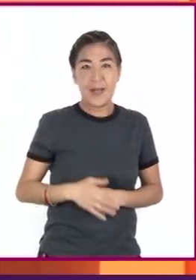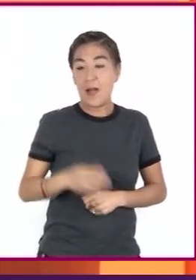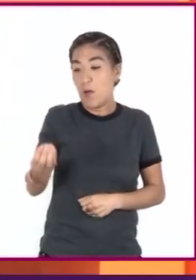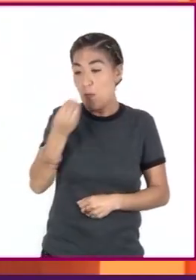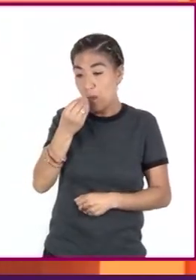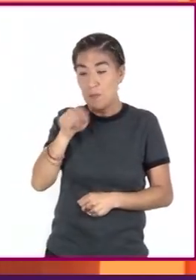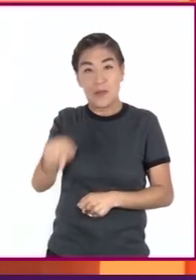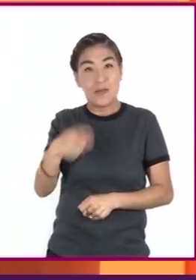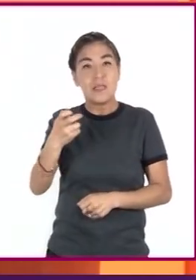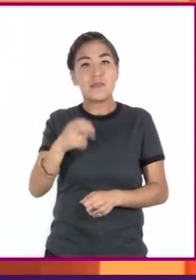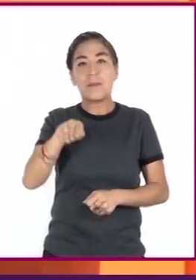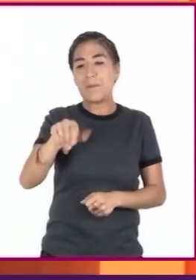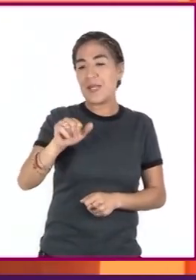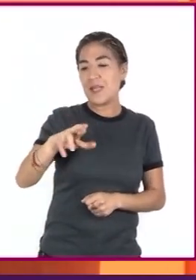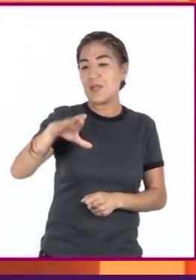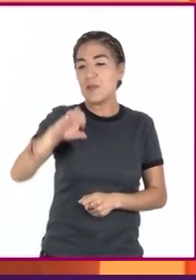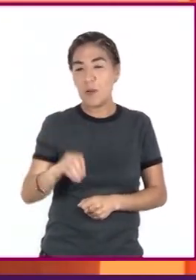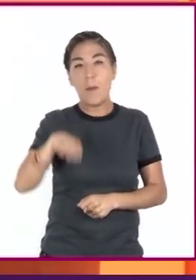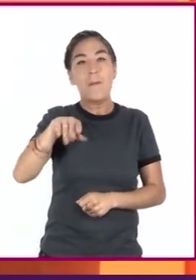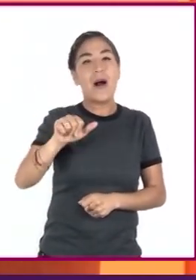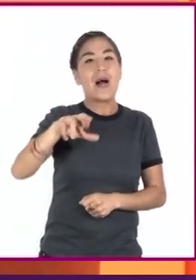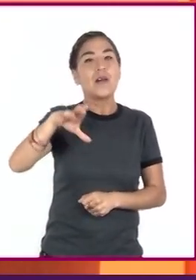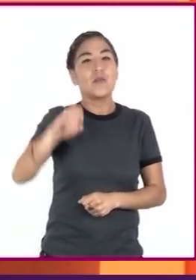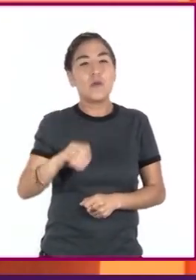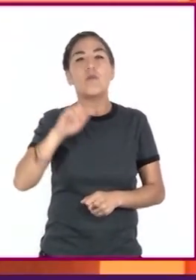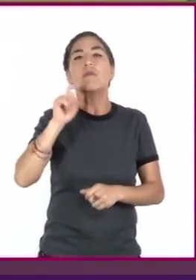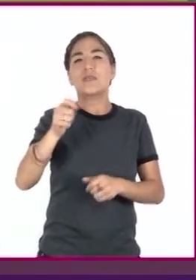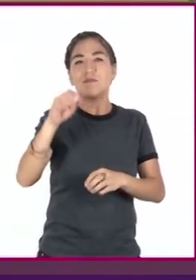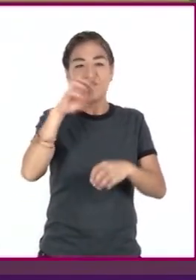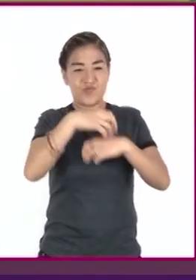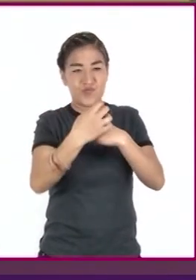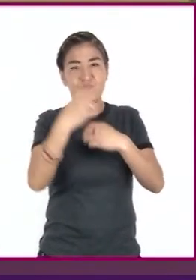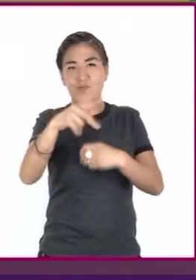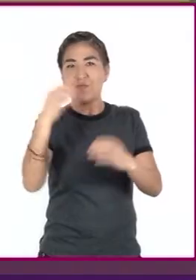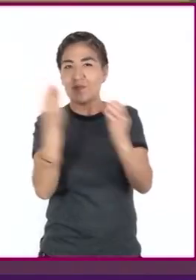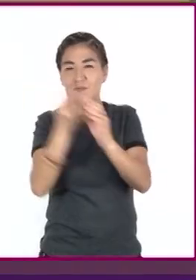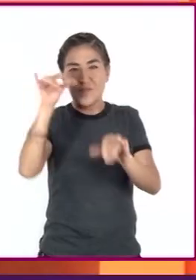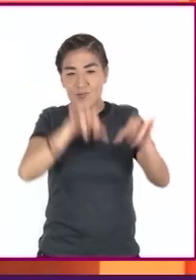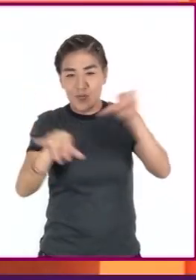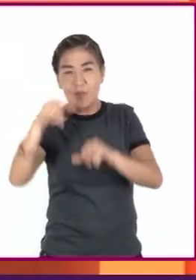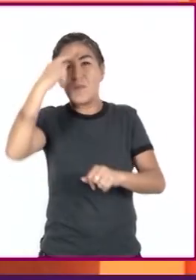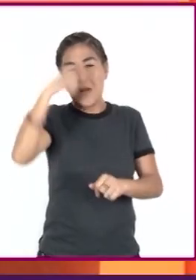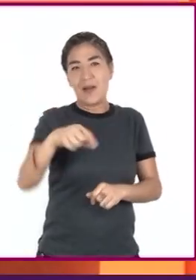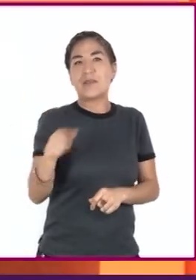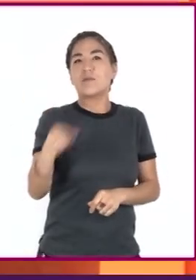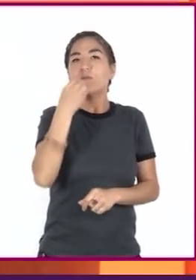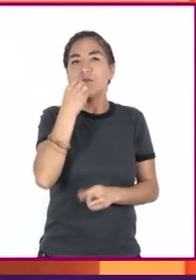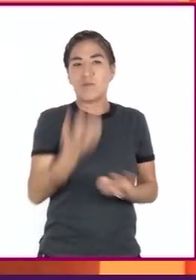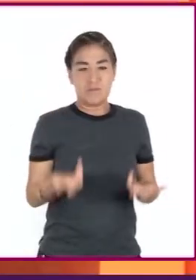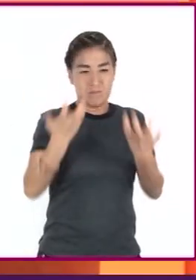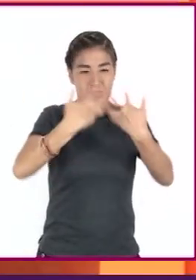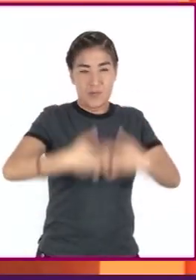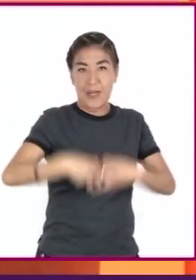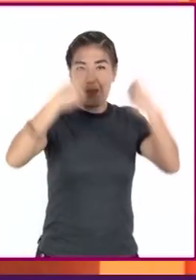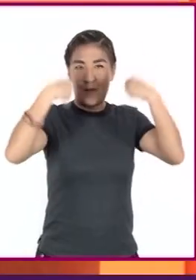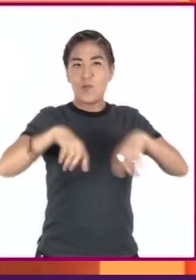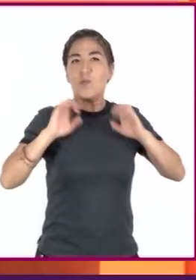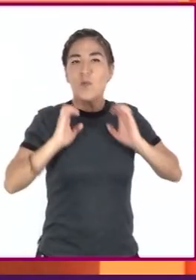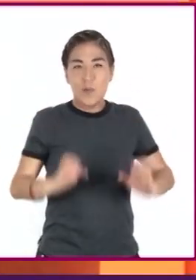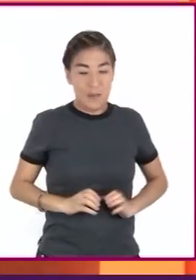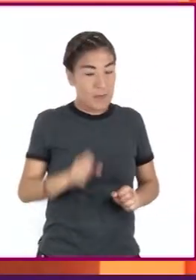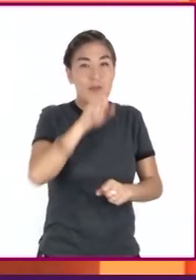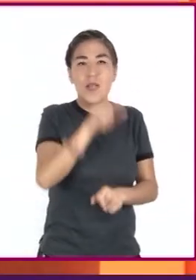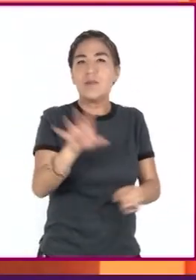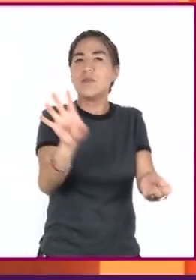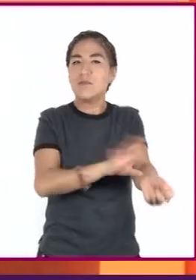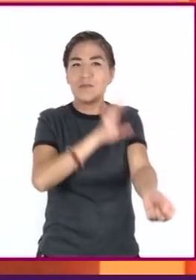hechos a partir de micro y macromoléculas necesarias para que las células puedan llevar a cabo sus funciones, así como la obtención de